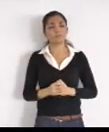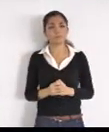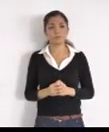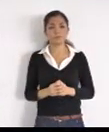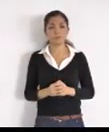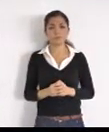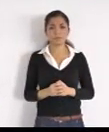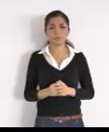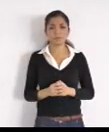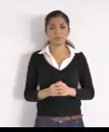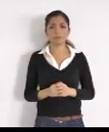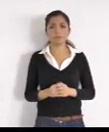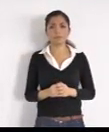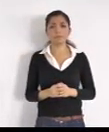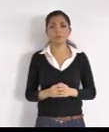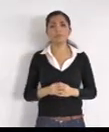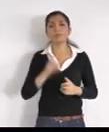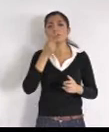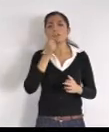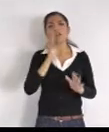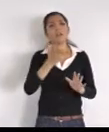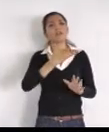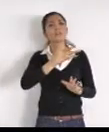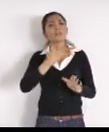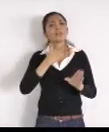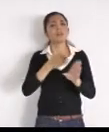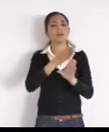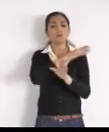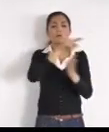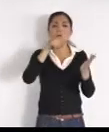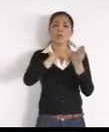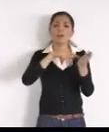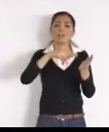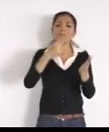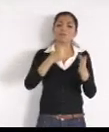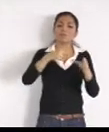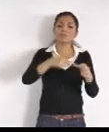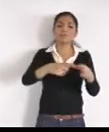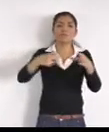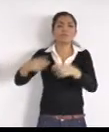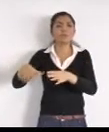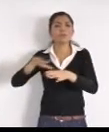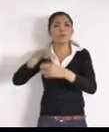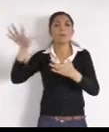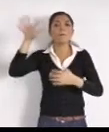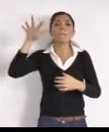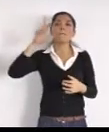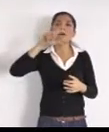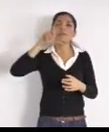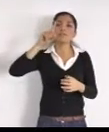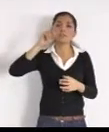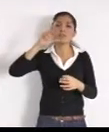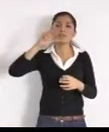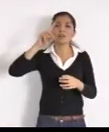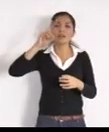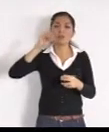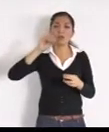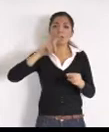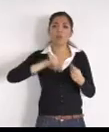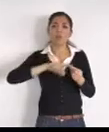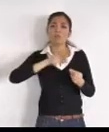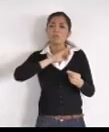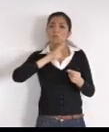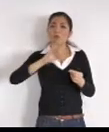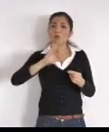fraccionamiento, Valle Dorado, IN2, en aquel entonces, era de un metro, de un metro, por un metro, y ahora es, de 20 por